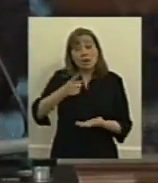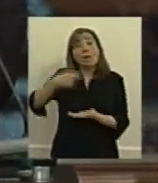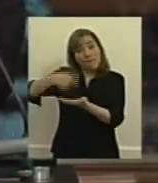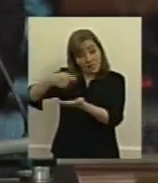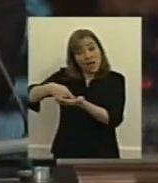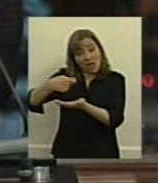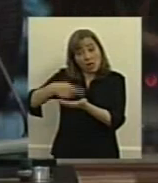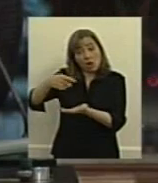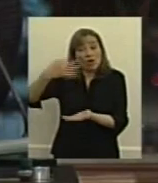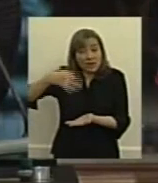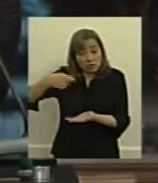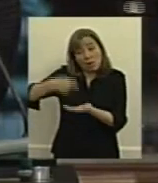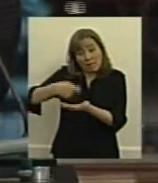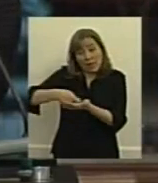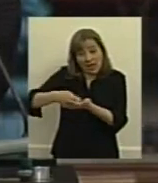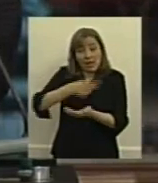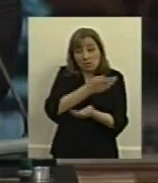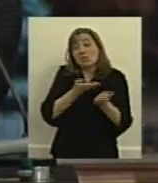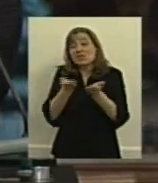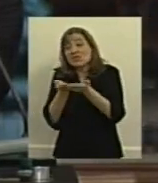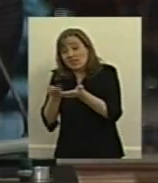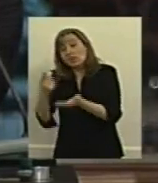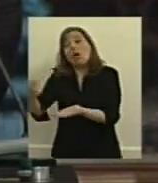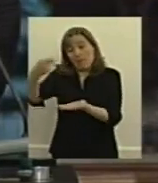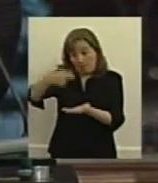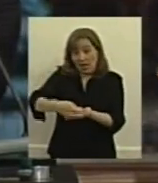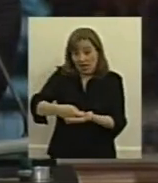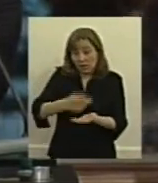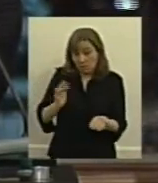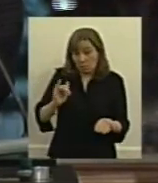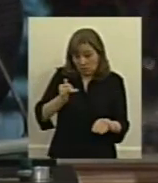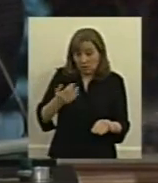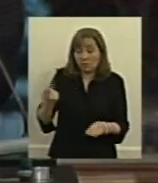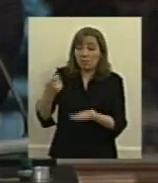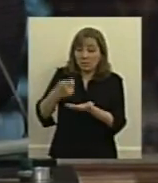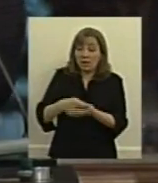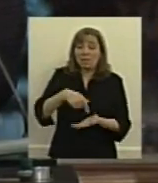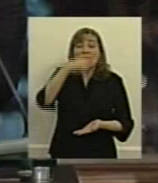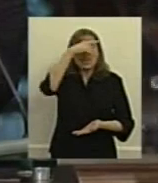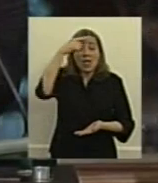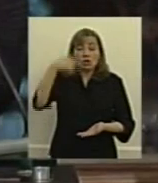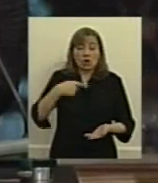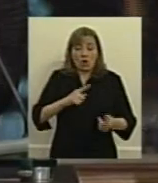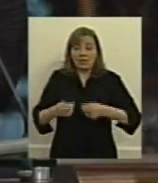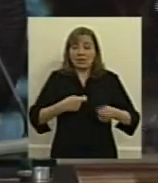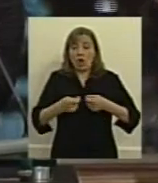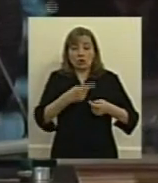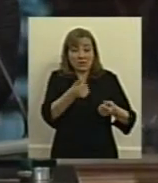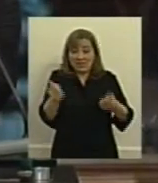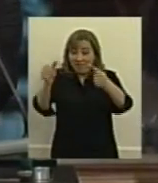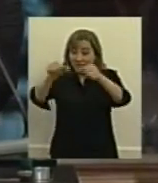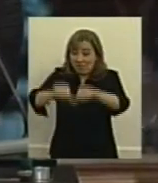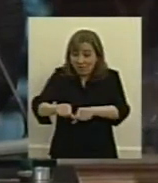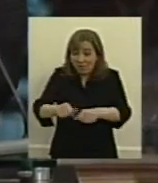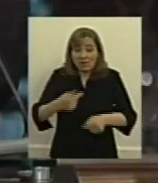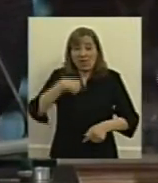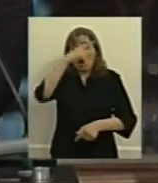realmente lo que realmente el servicio que se les está prestando porque además tampoco sería para el Estado buen negocio que se fundieran esas empresas porque si